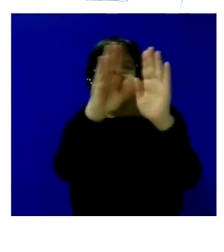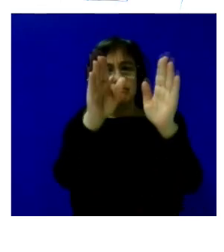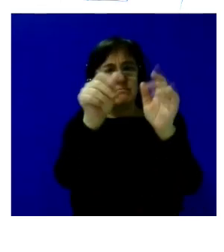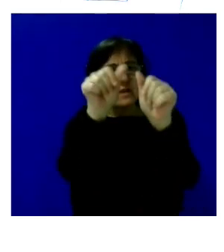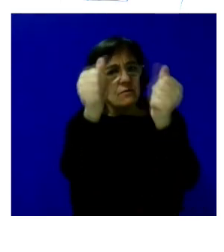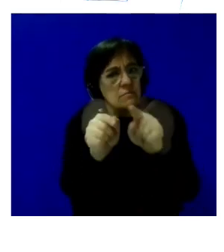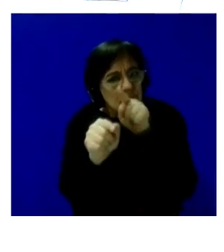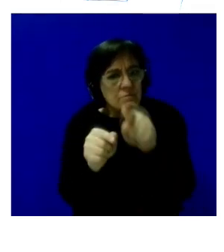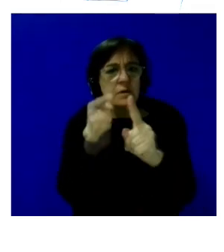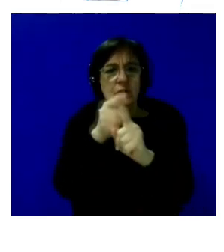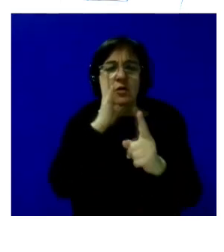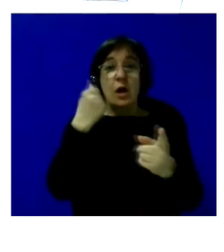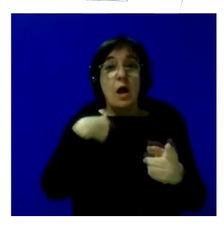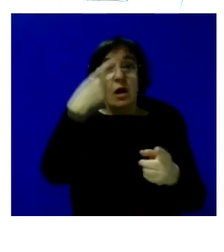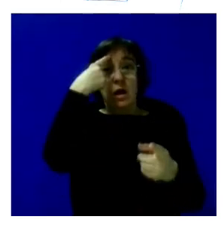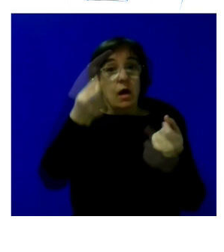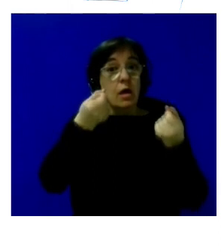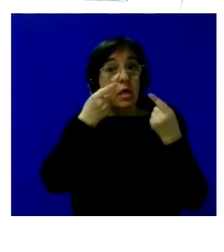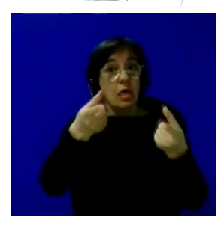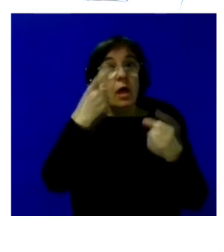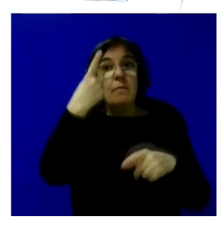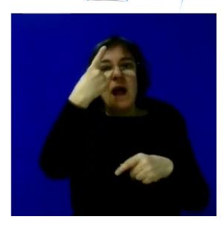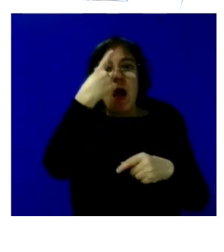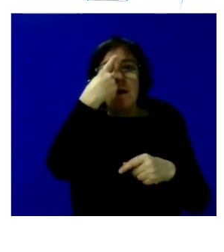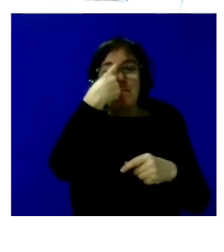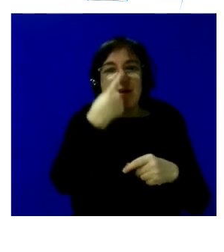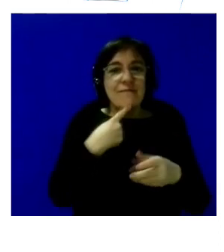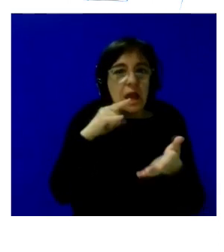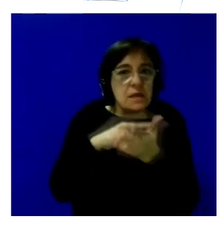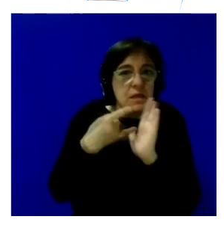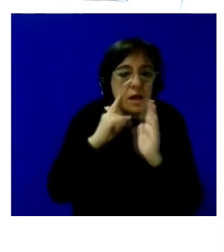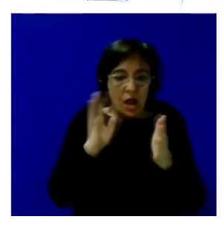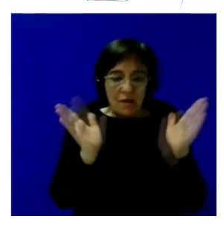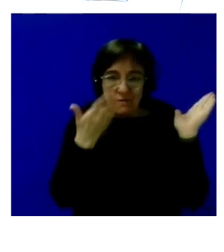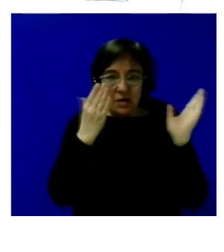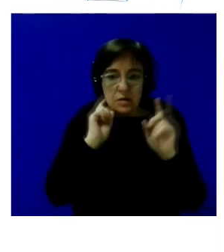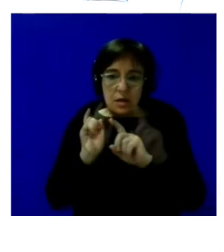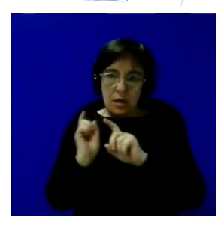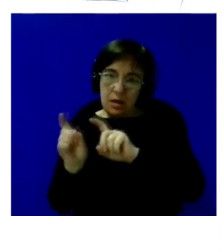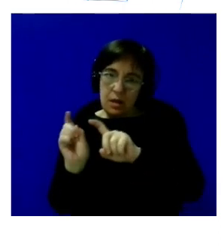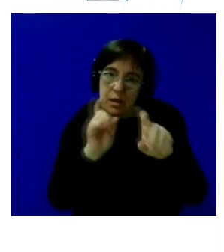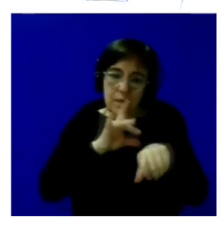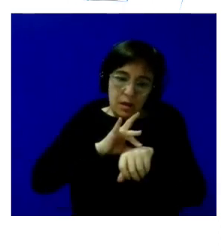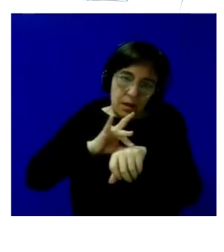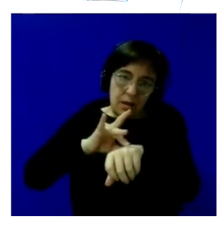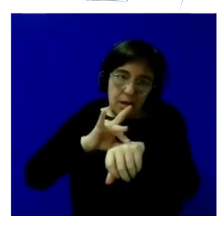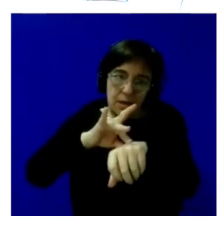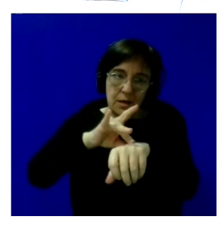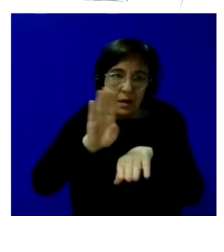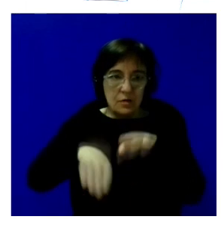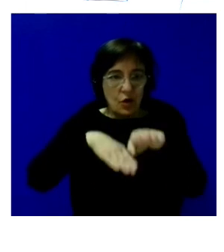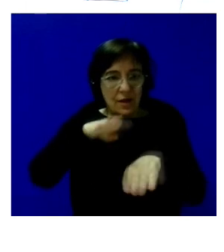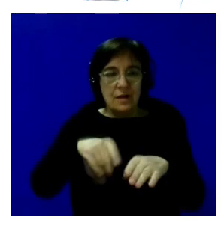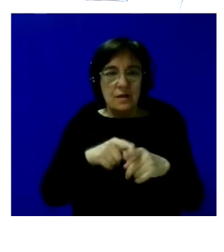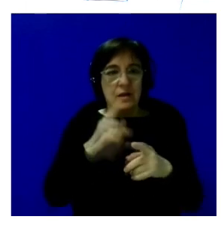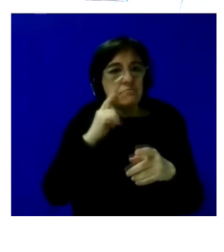sido hasta una revelación para perfiles técnicos las fases del itinerario han funcionado del itinerario